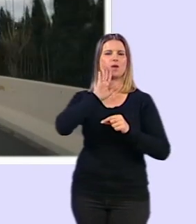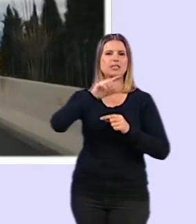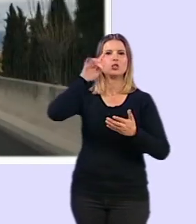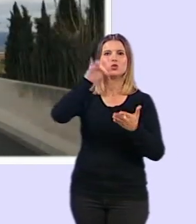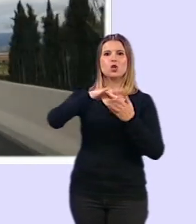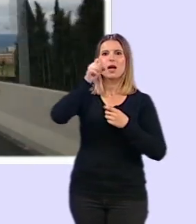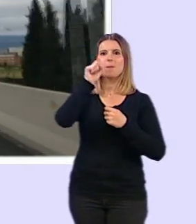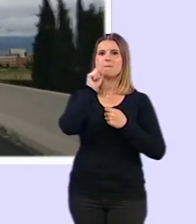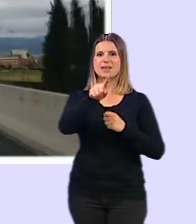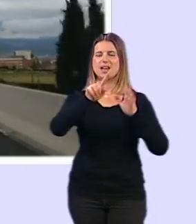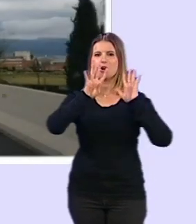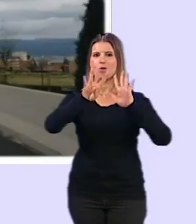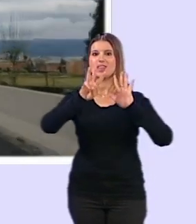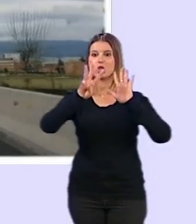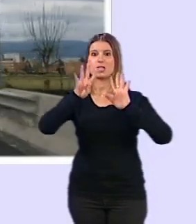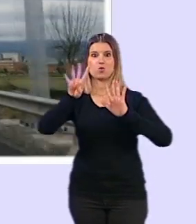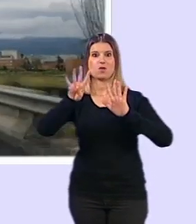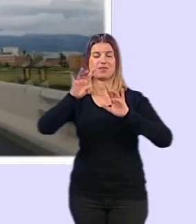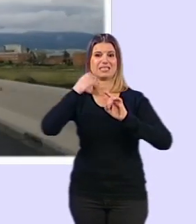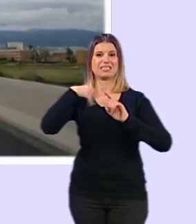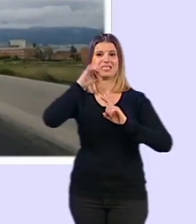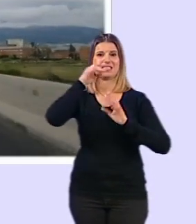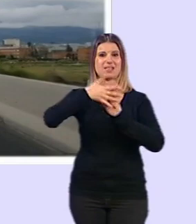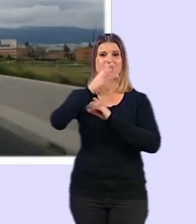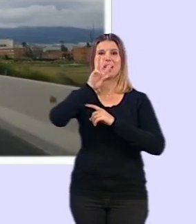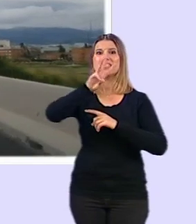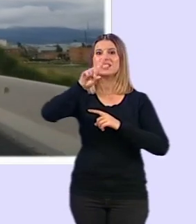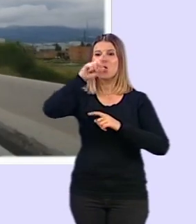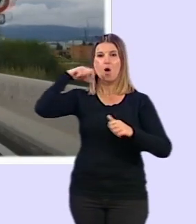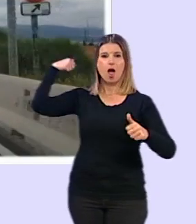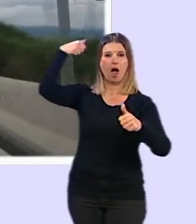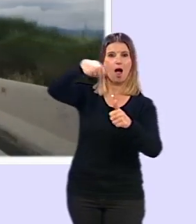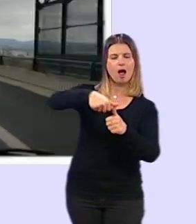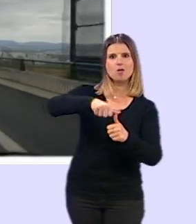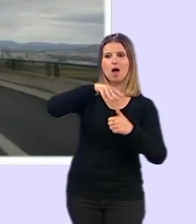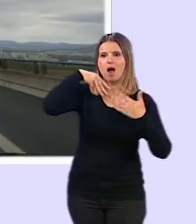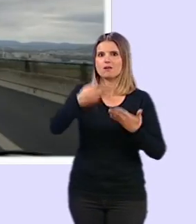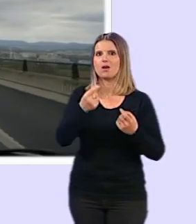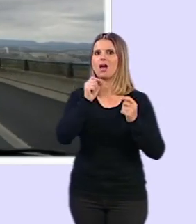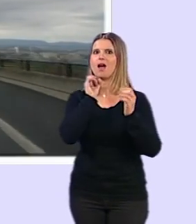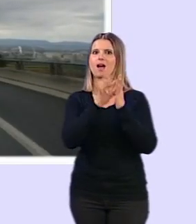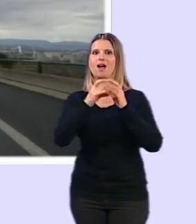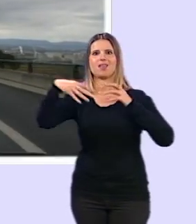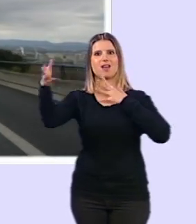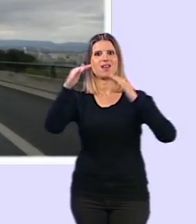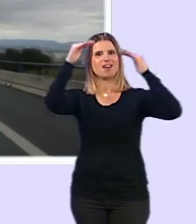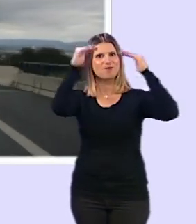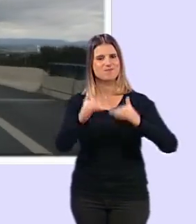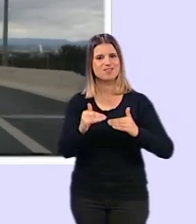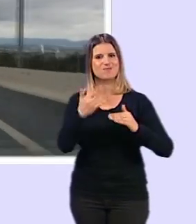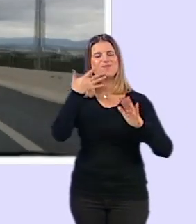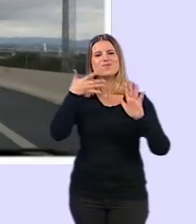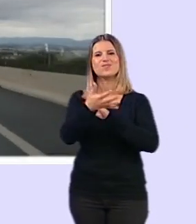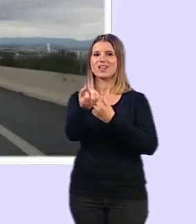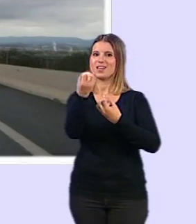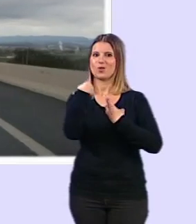1989, desde hace 31 años, fecha de la instalación de los primeros medidores de calidad. Nos lo va